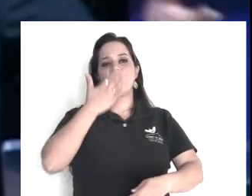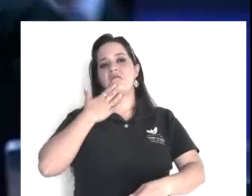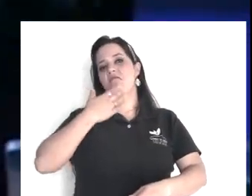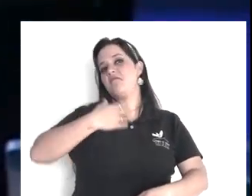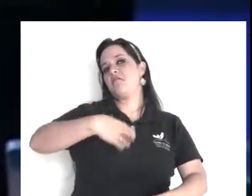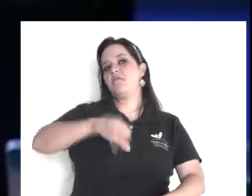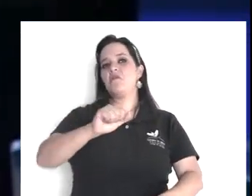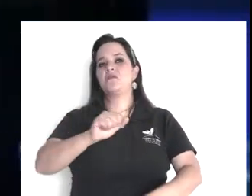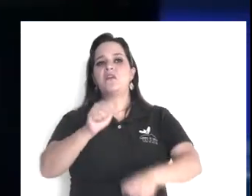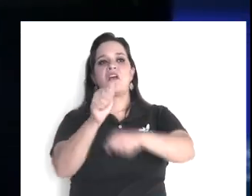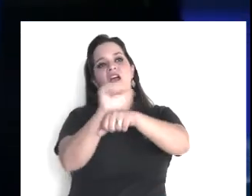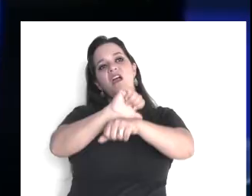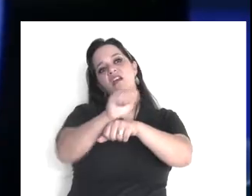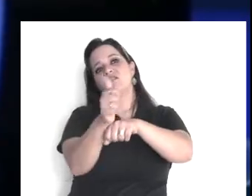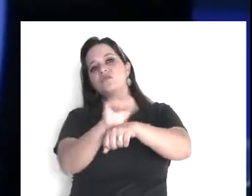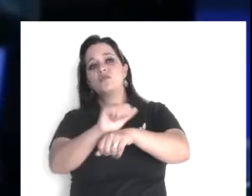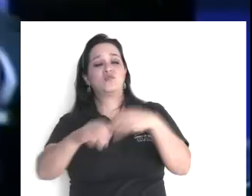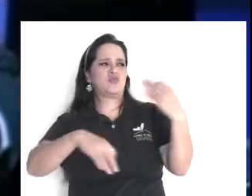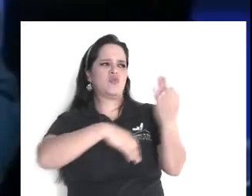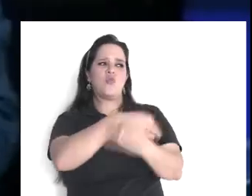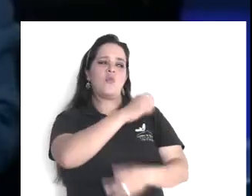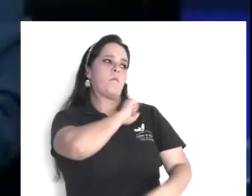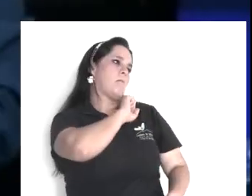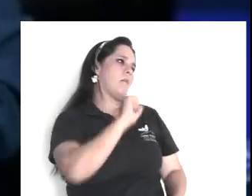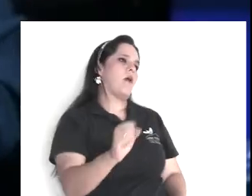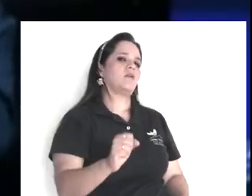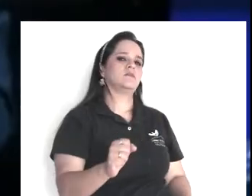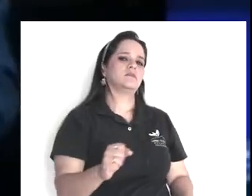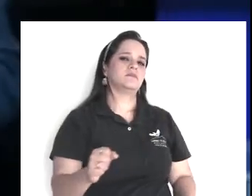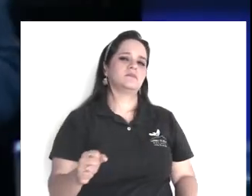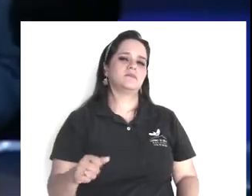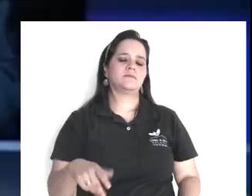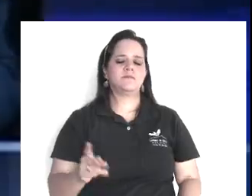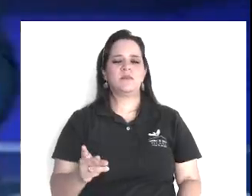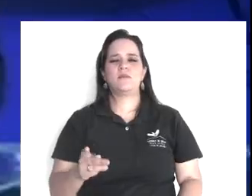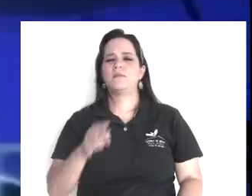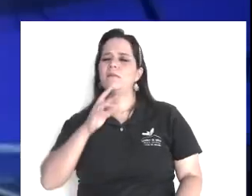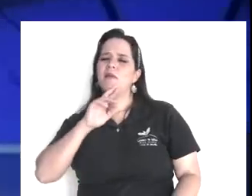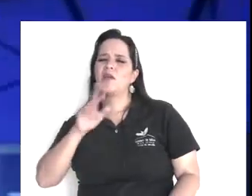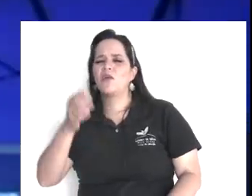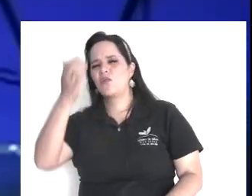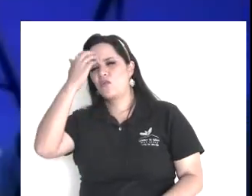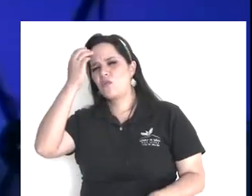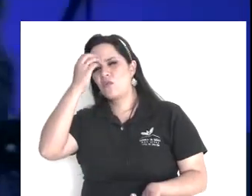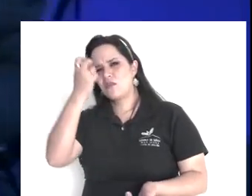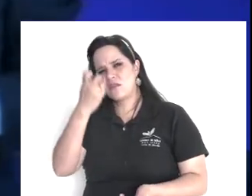una exageración, me está entendiendo, no, entonces, todos de alguna manera,